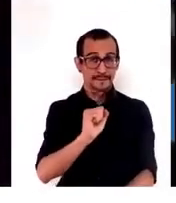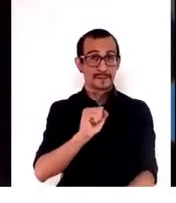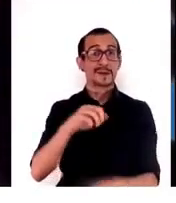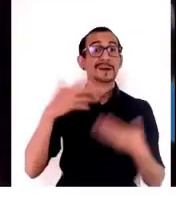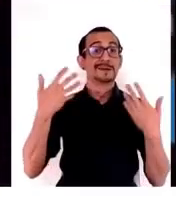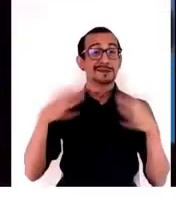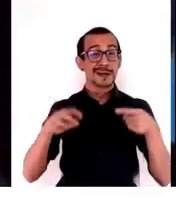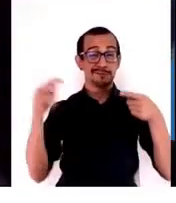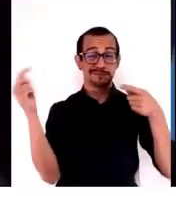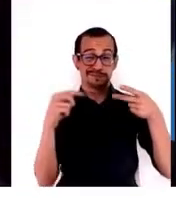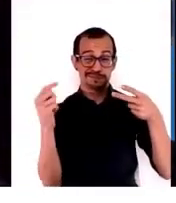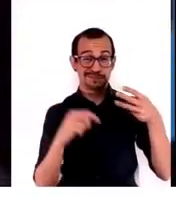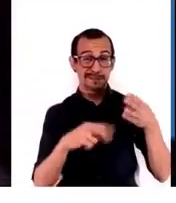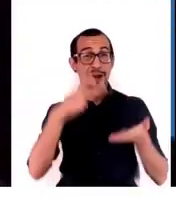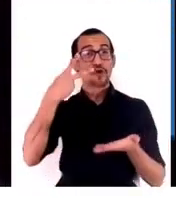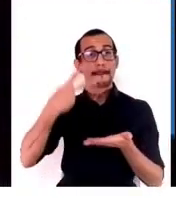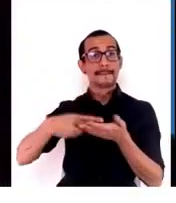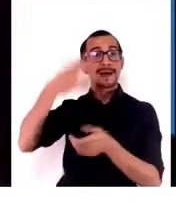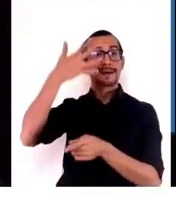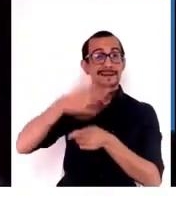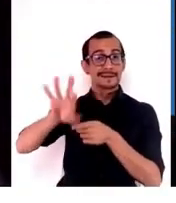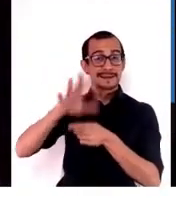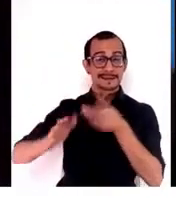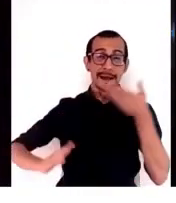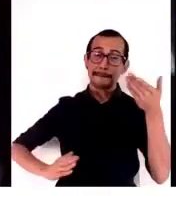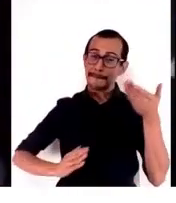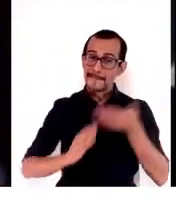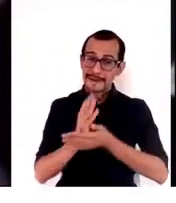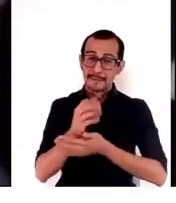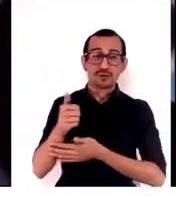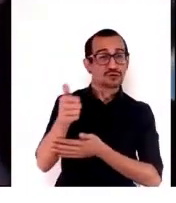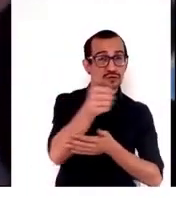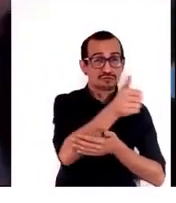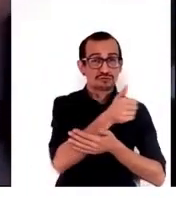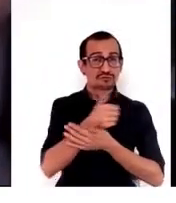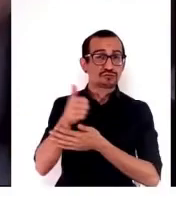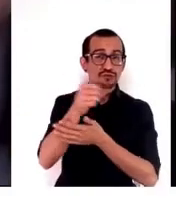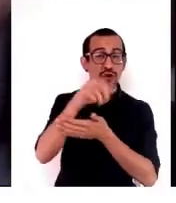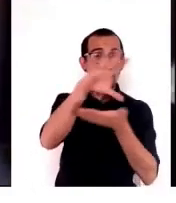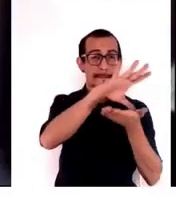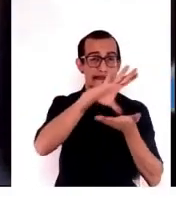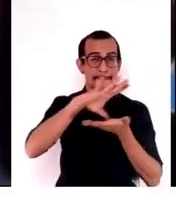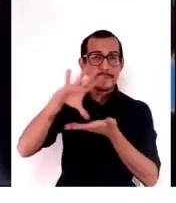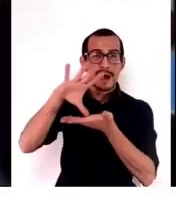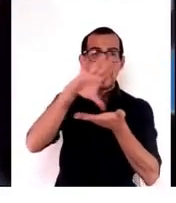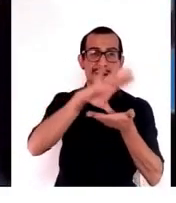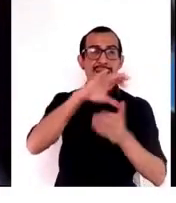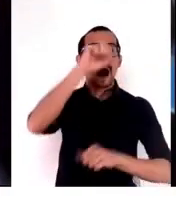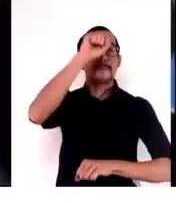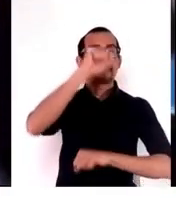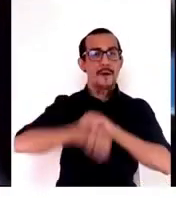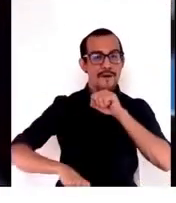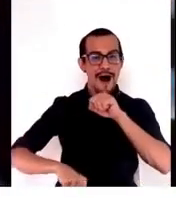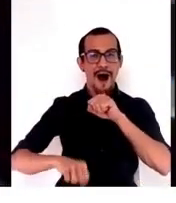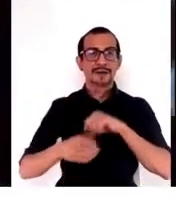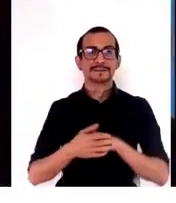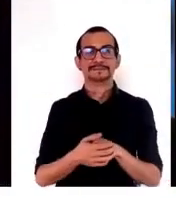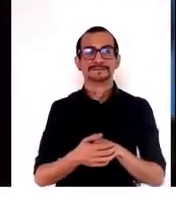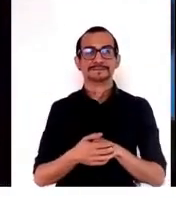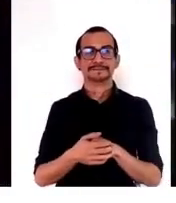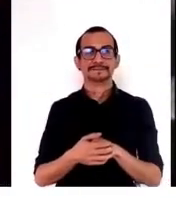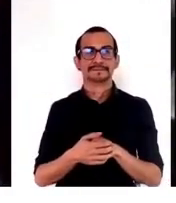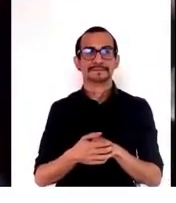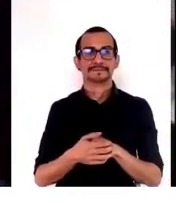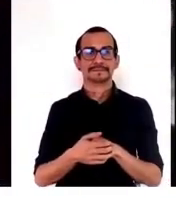todo eso en 2015, cuando todos los países aprobaron el Paris